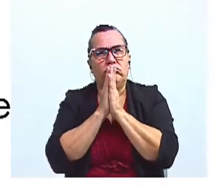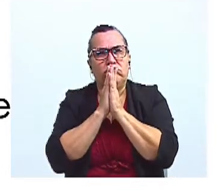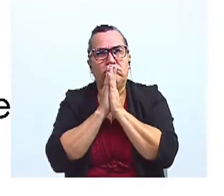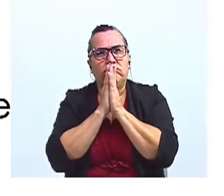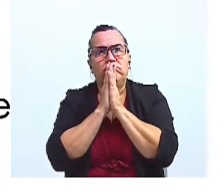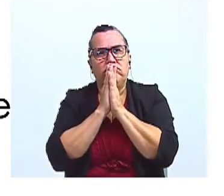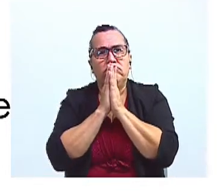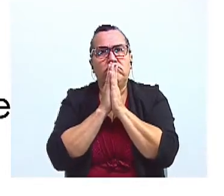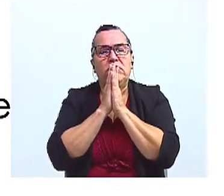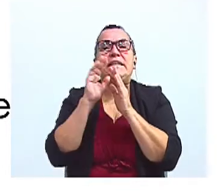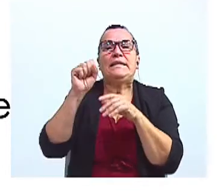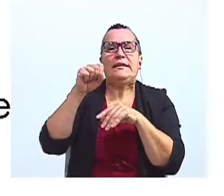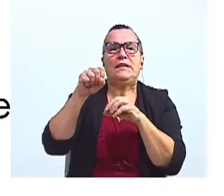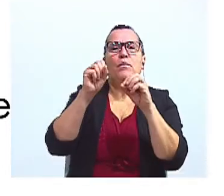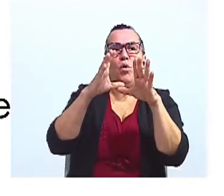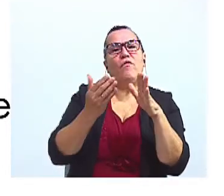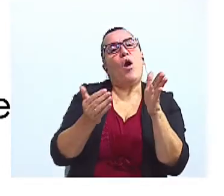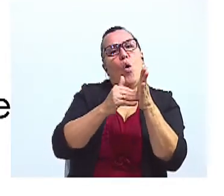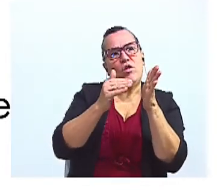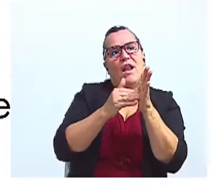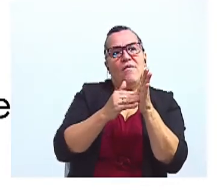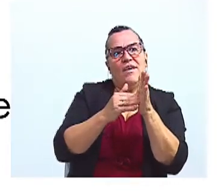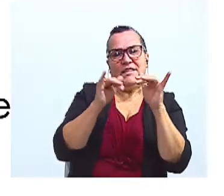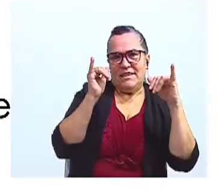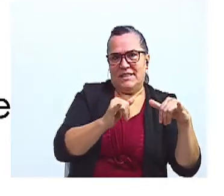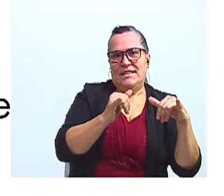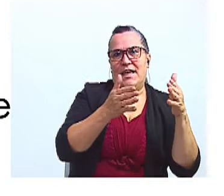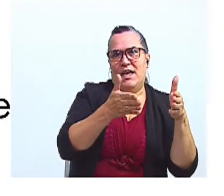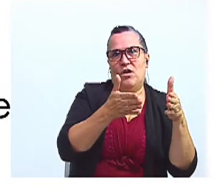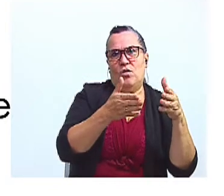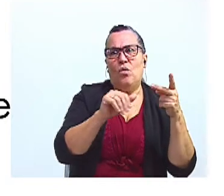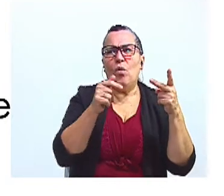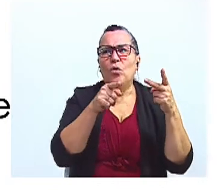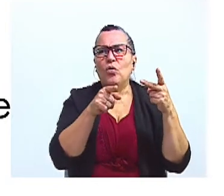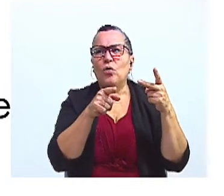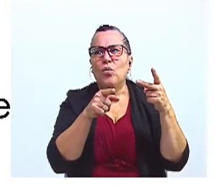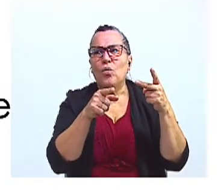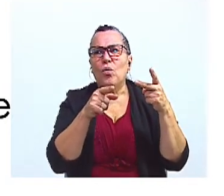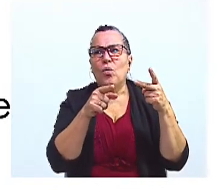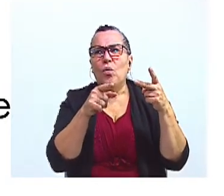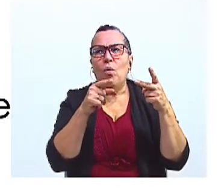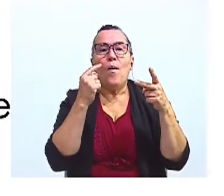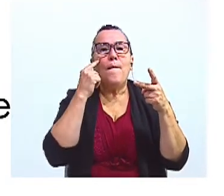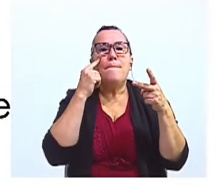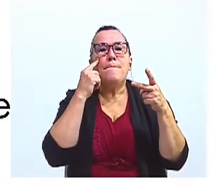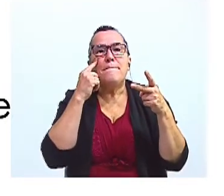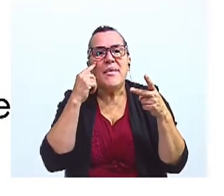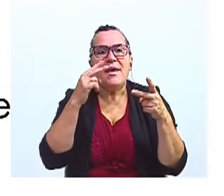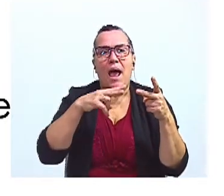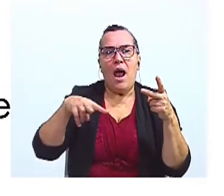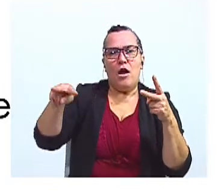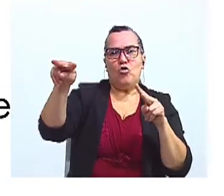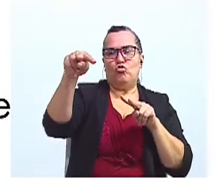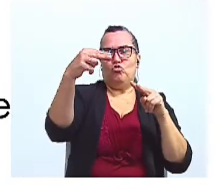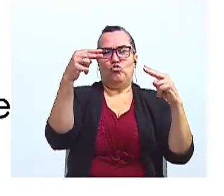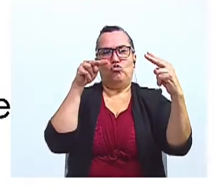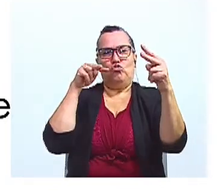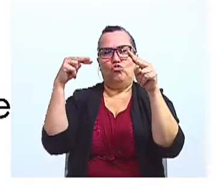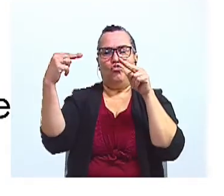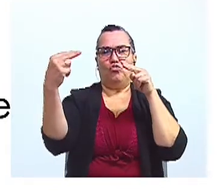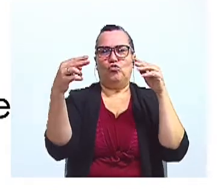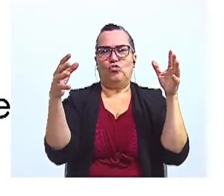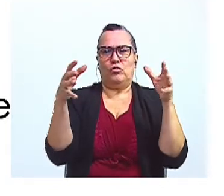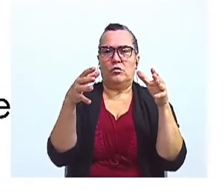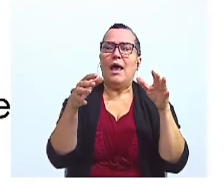Sí, profe. ¿Otra vez quedo? Ajá. Y hay otro. Y mirarnos. Y mirarnos. Muy bien. Lo que pasa... Muy bien.